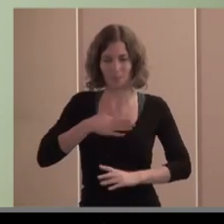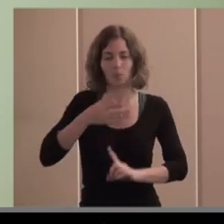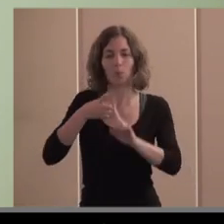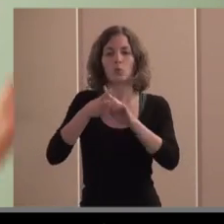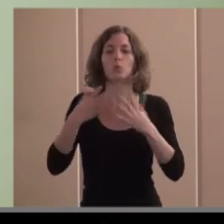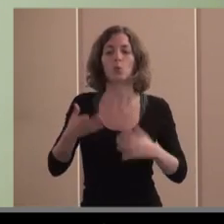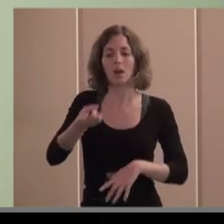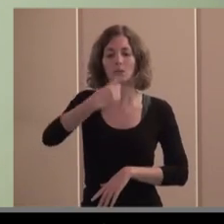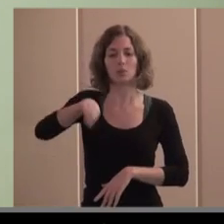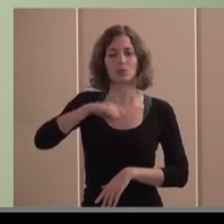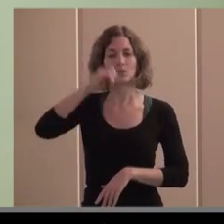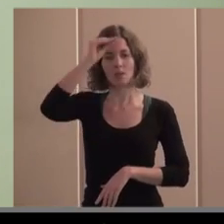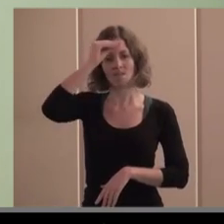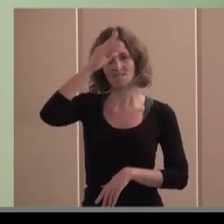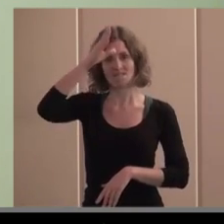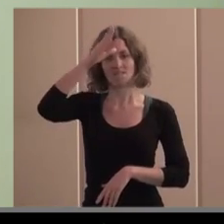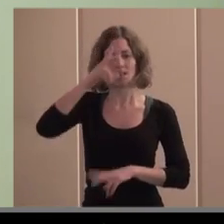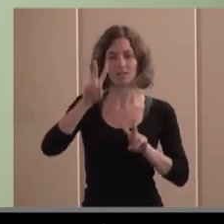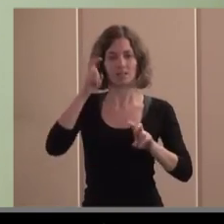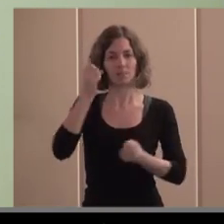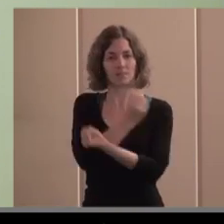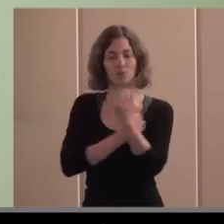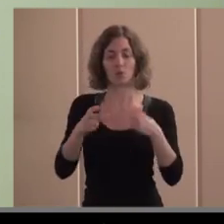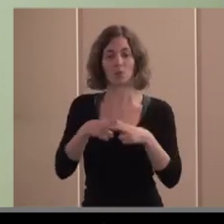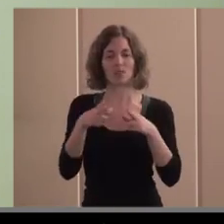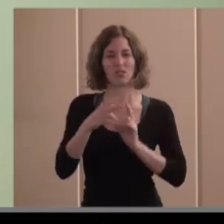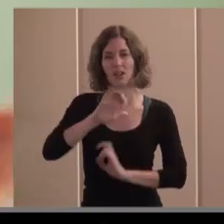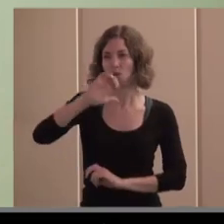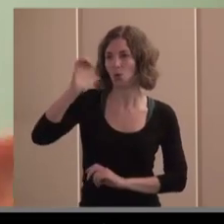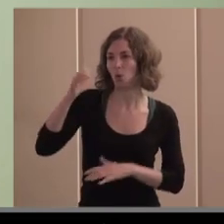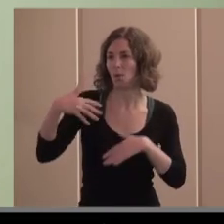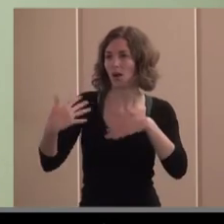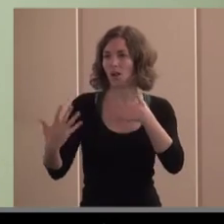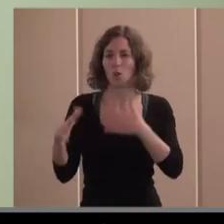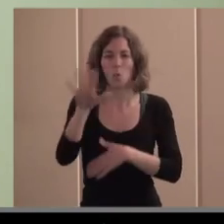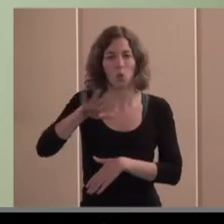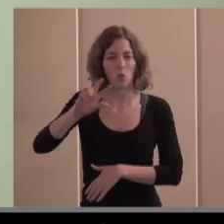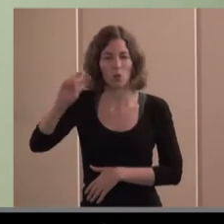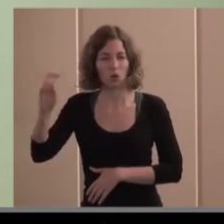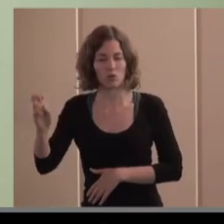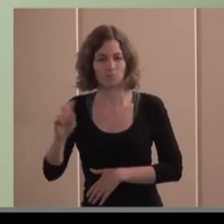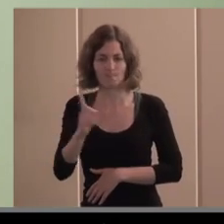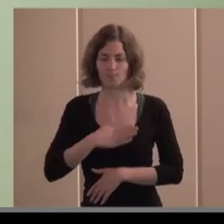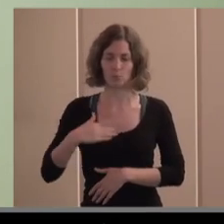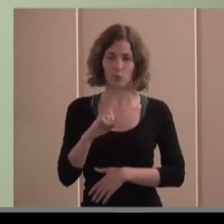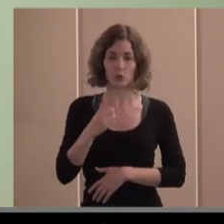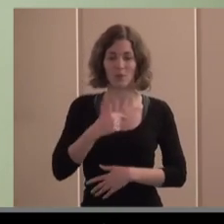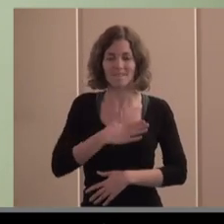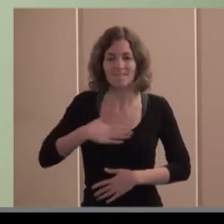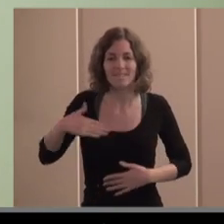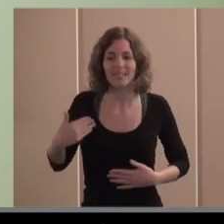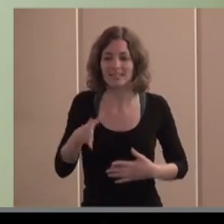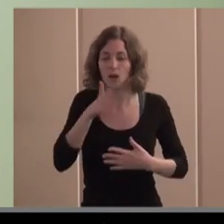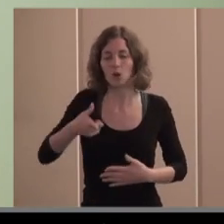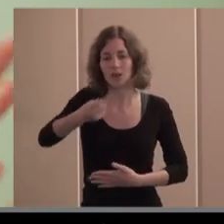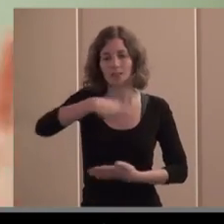salgáis un poco más sabios sobre lo que es la economía social en Europa o en otros sitios sino que intentemos entrever por dónde